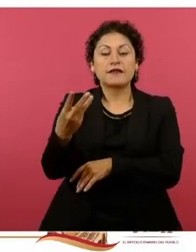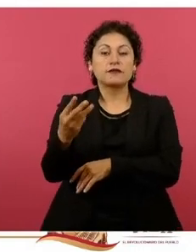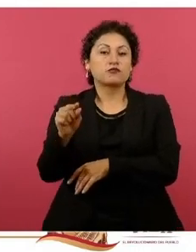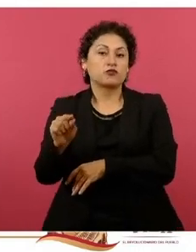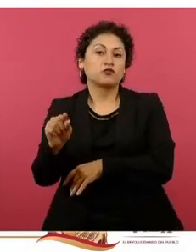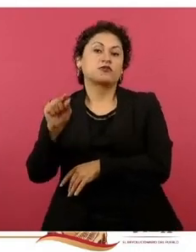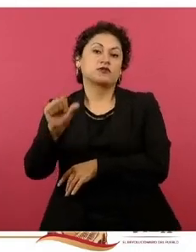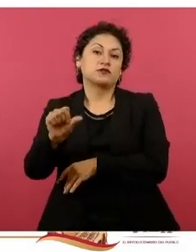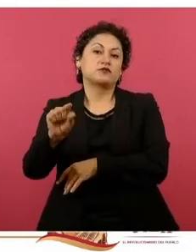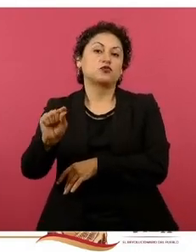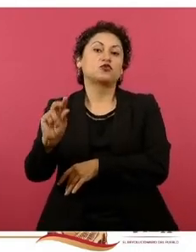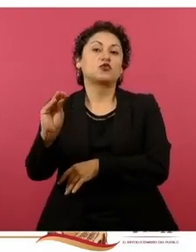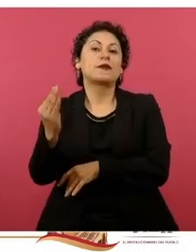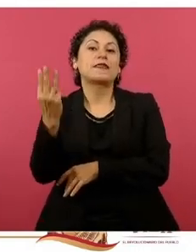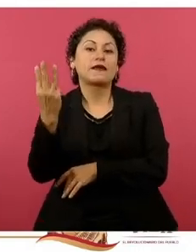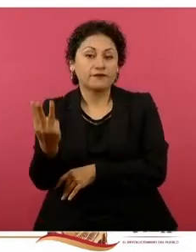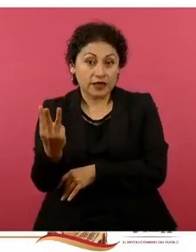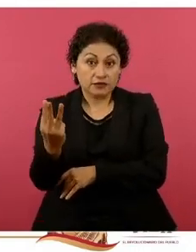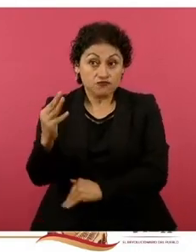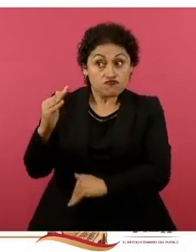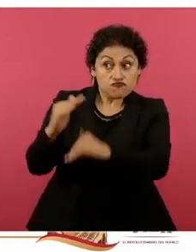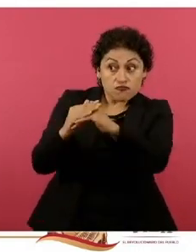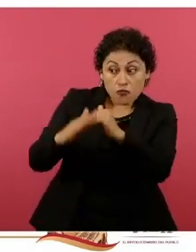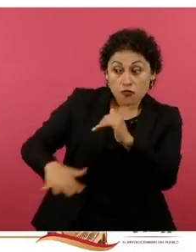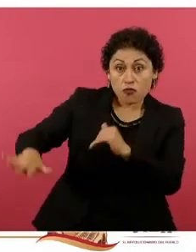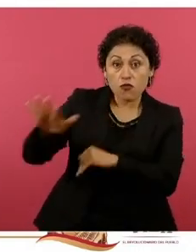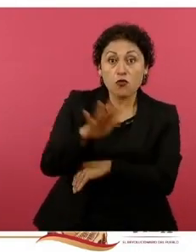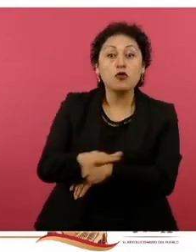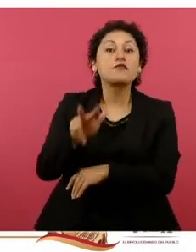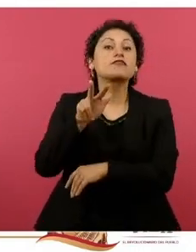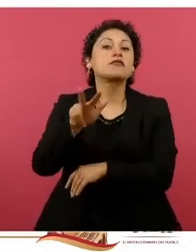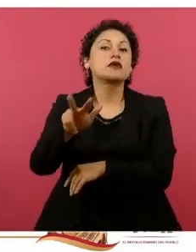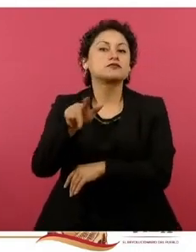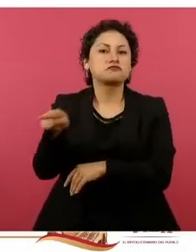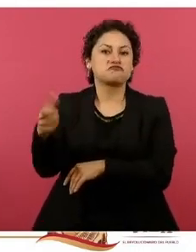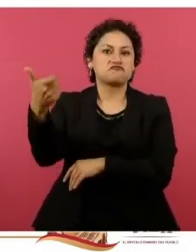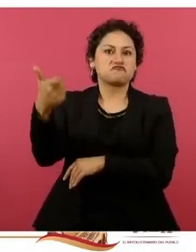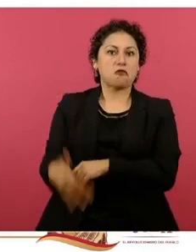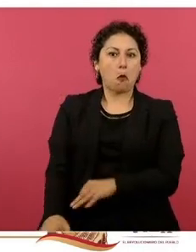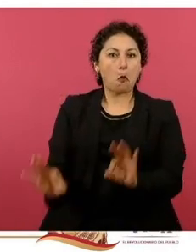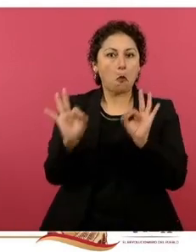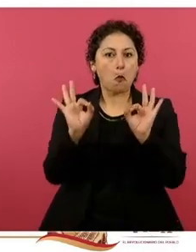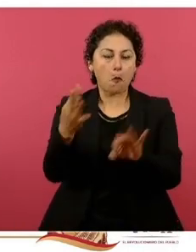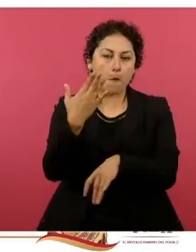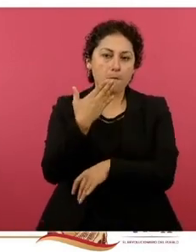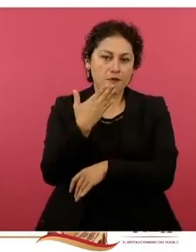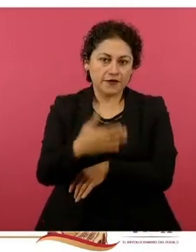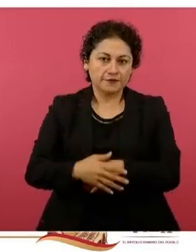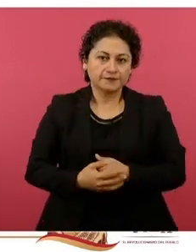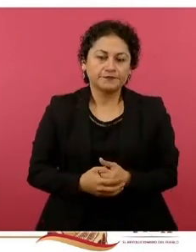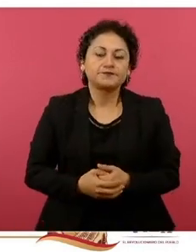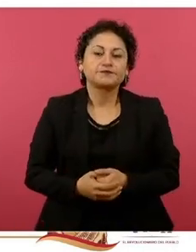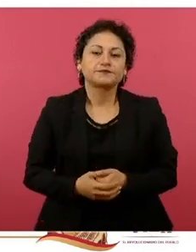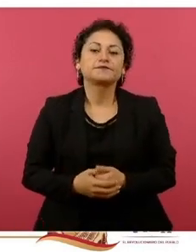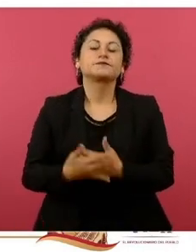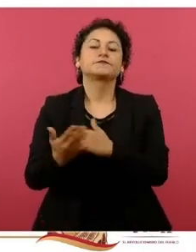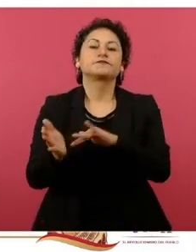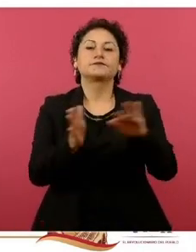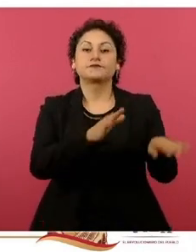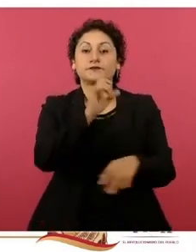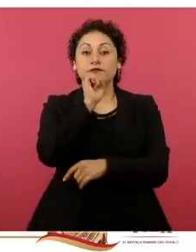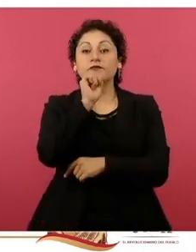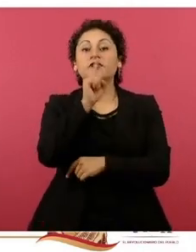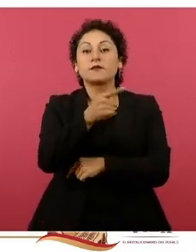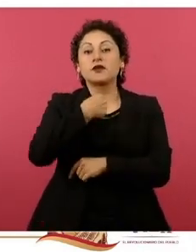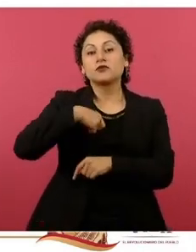el kilo, cuando el precio máximo de su región es de 18 pesos con 45 centavos. Encontramos en las